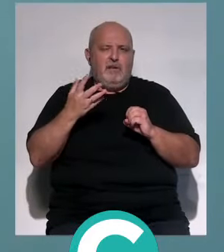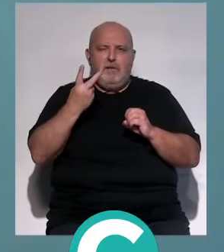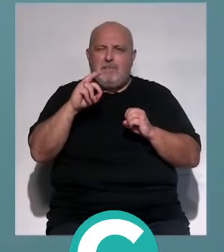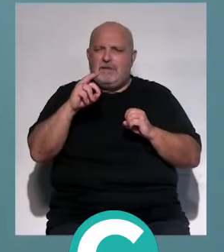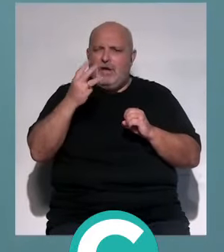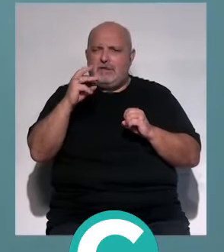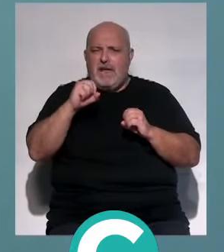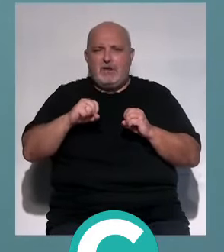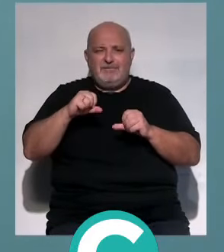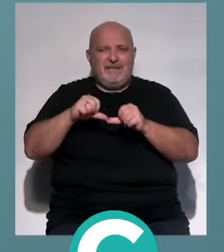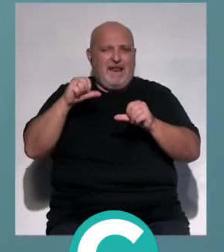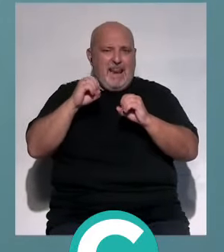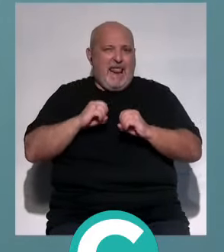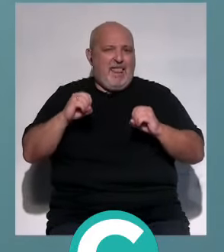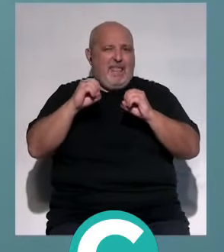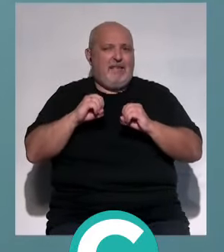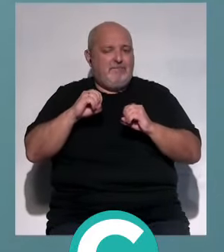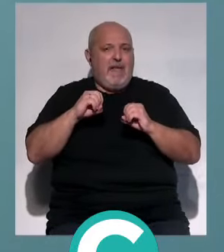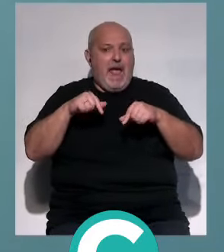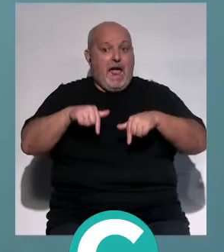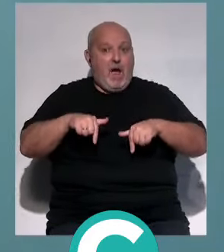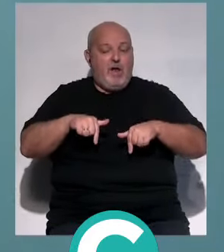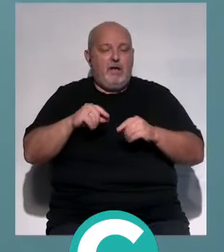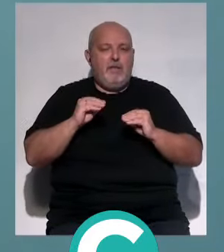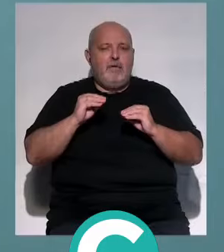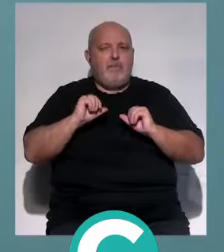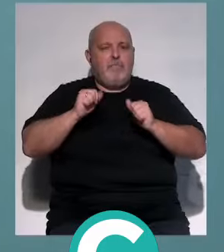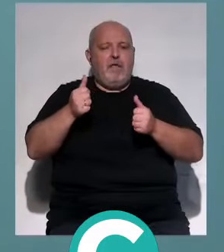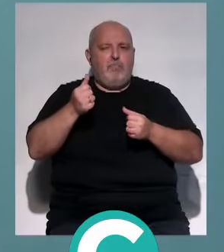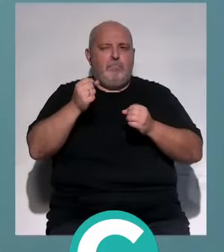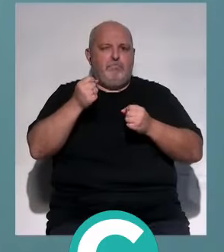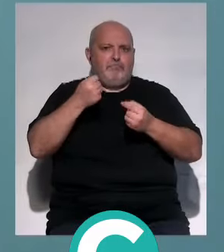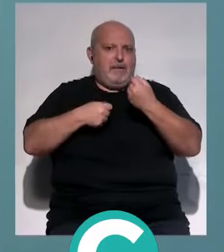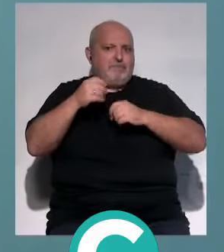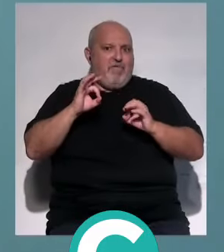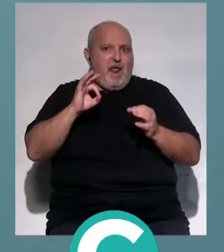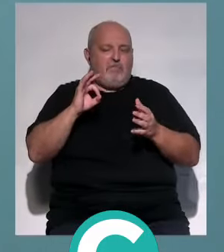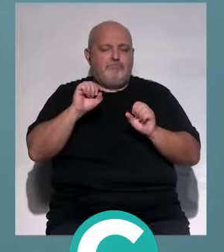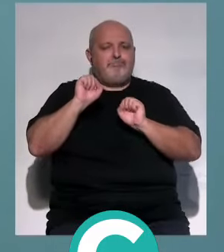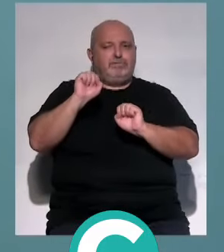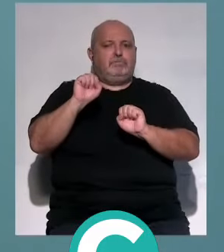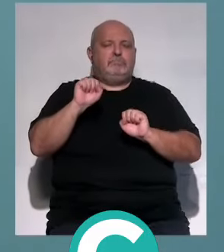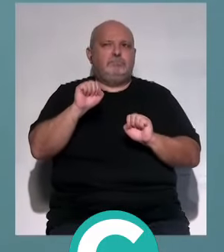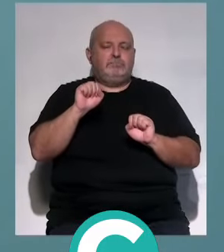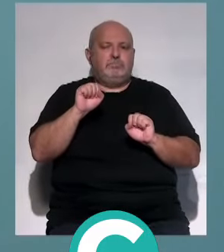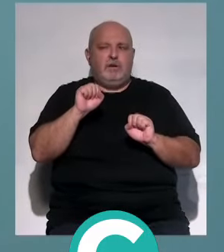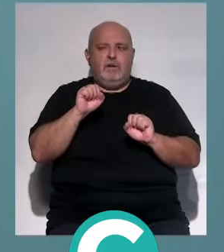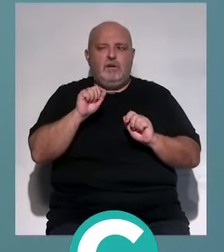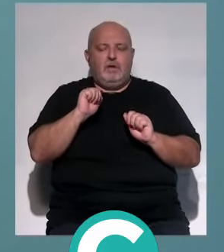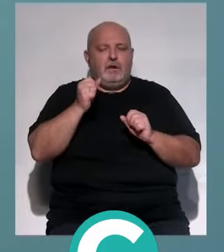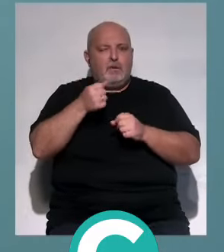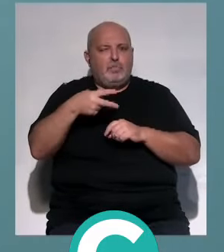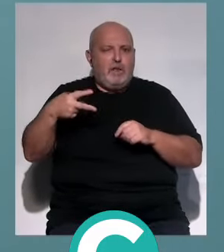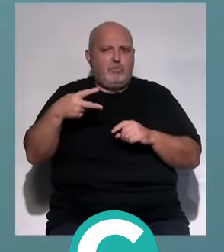20 o 30 años prácticamente, con la introducción de la inmunoterapia estamos empezando también, estamos empezando a ver